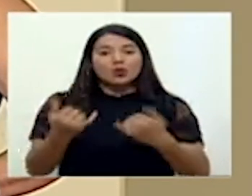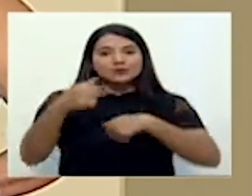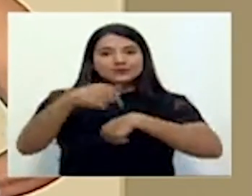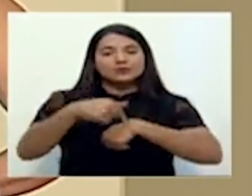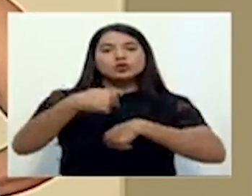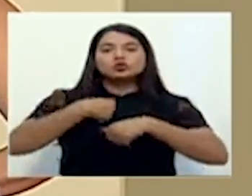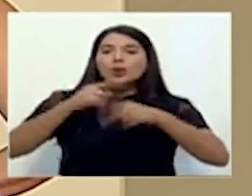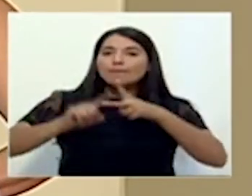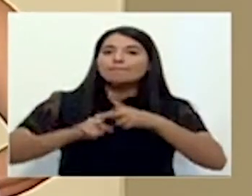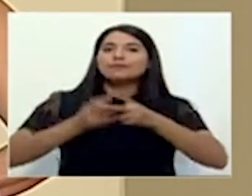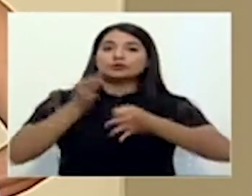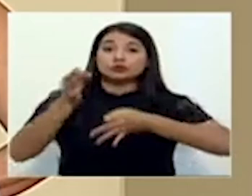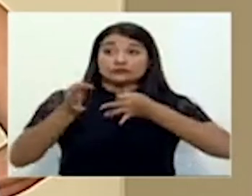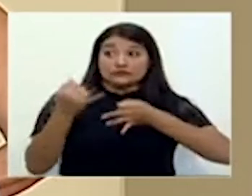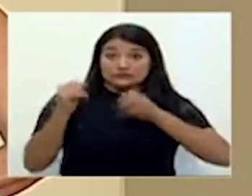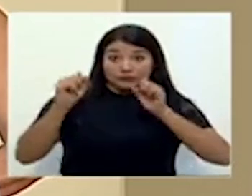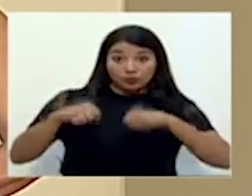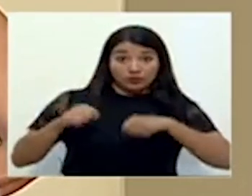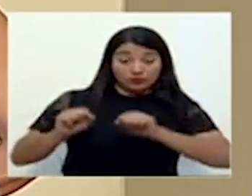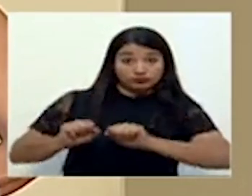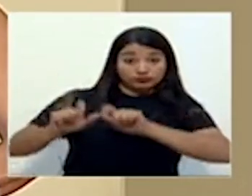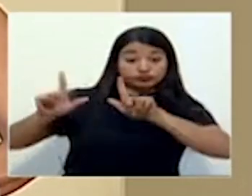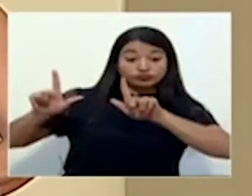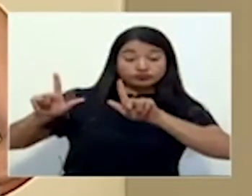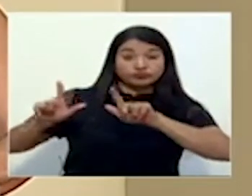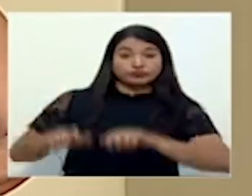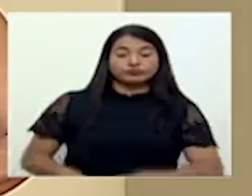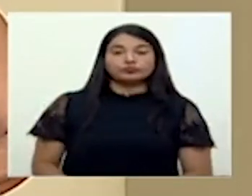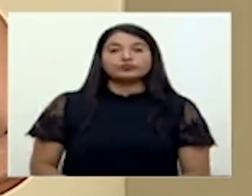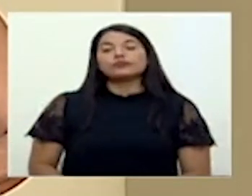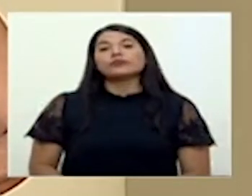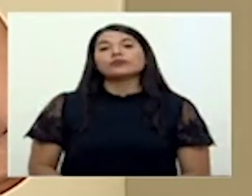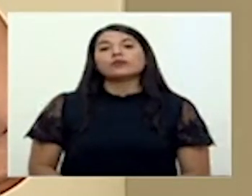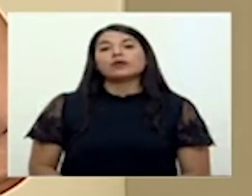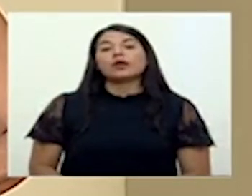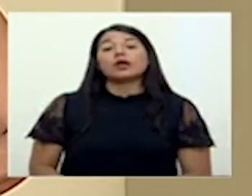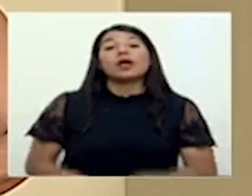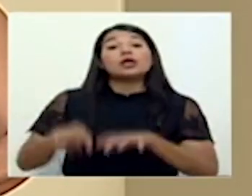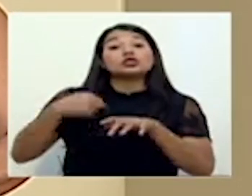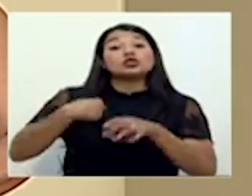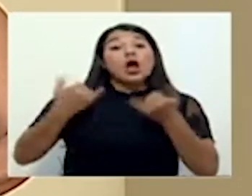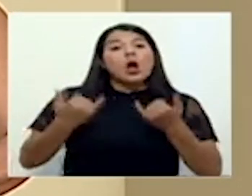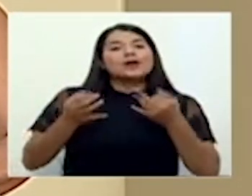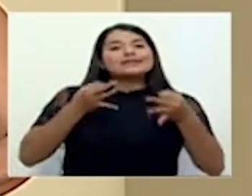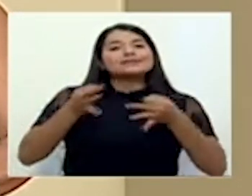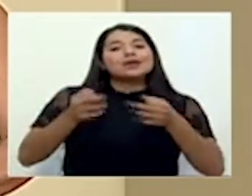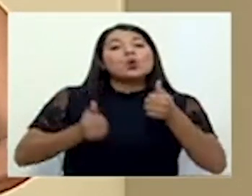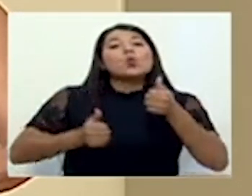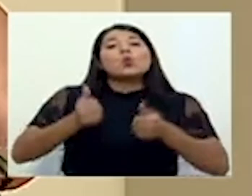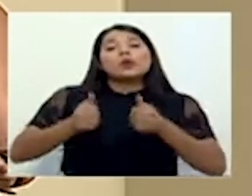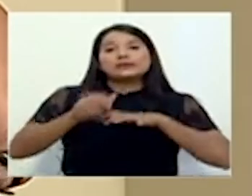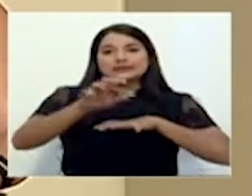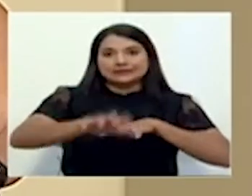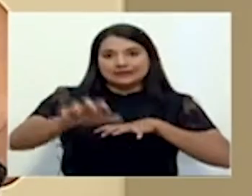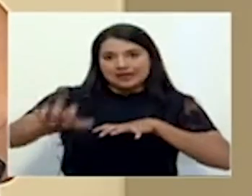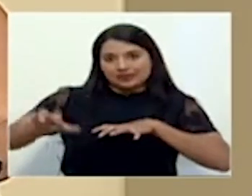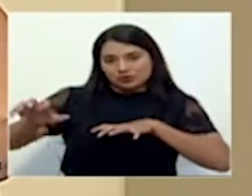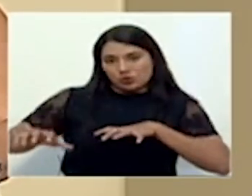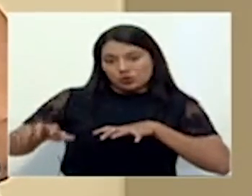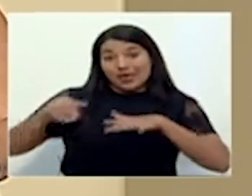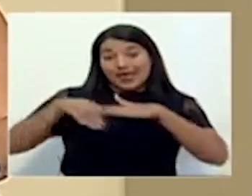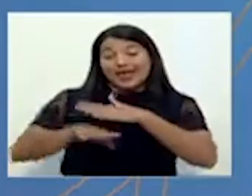si pueden poner en la presentación, los cantones que tenemos en